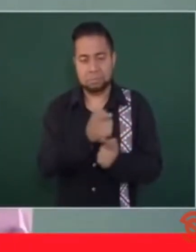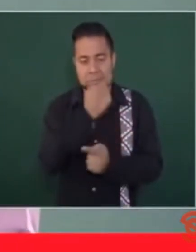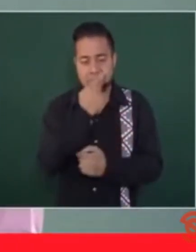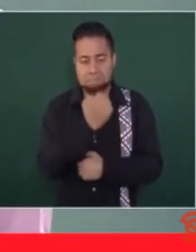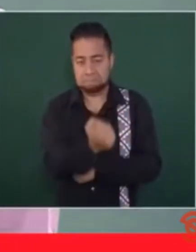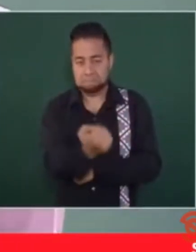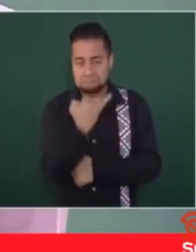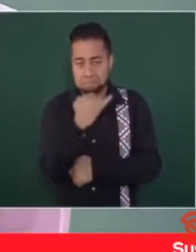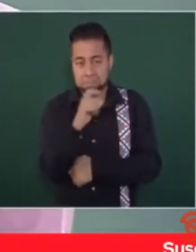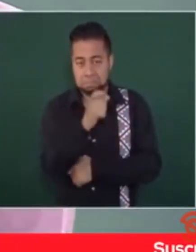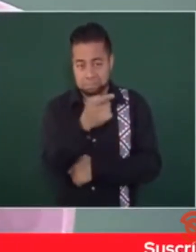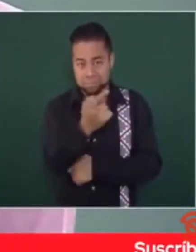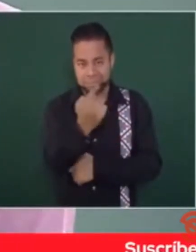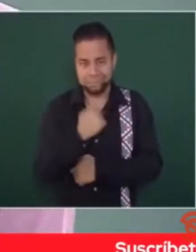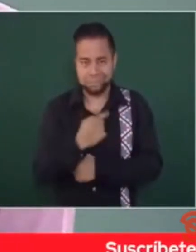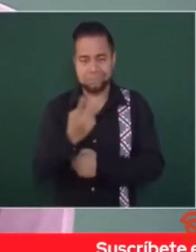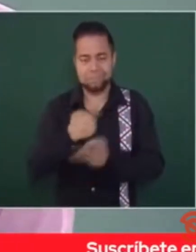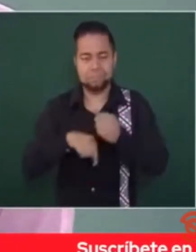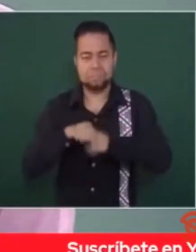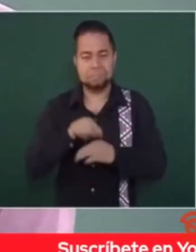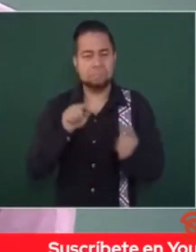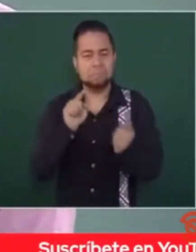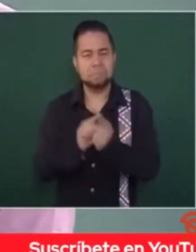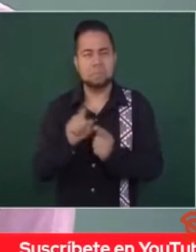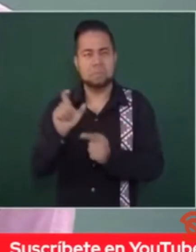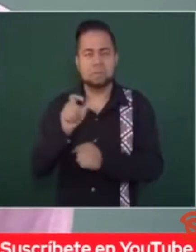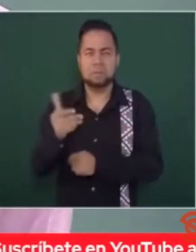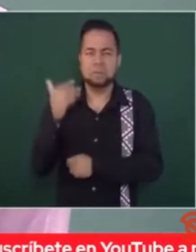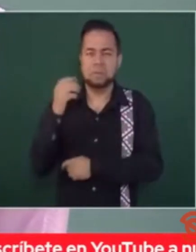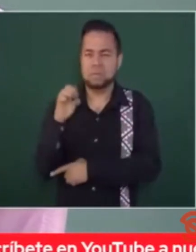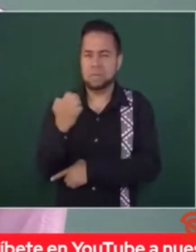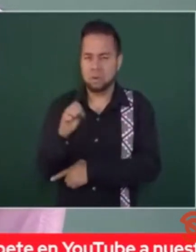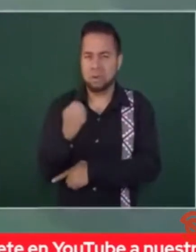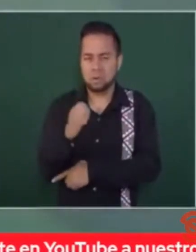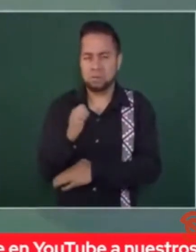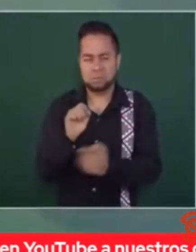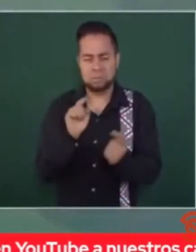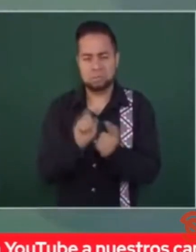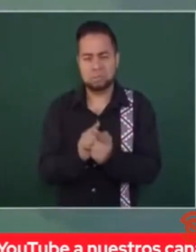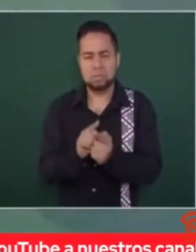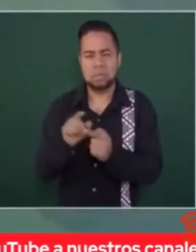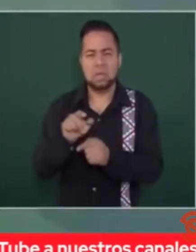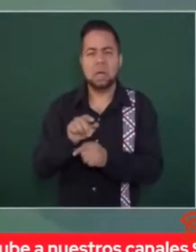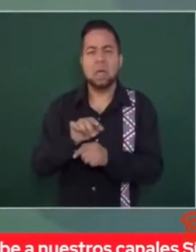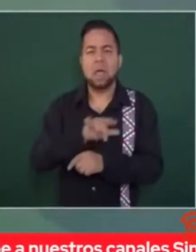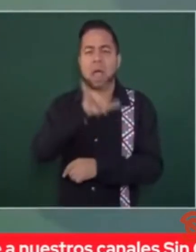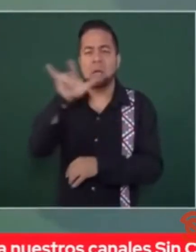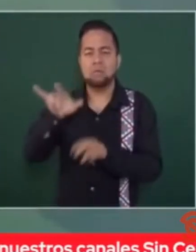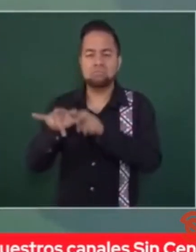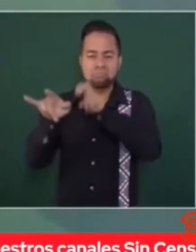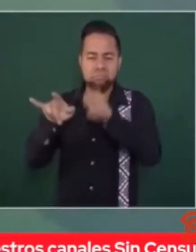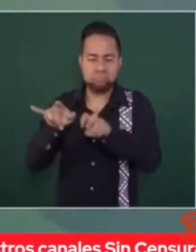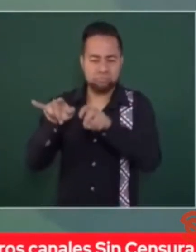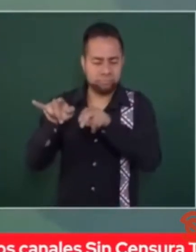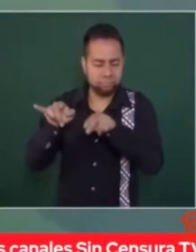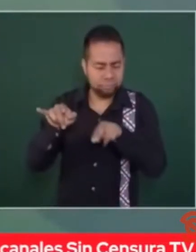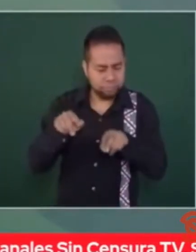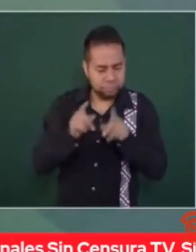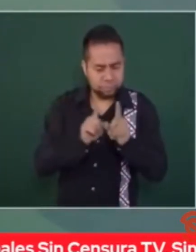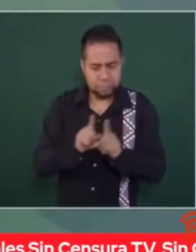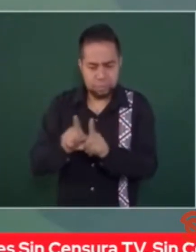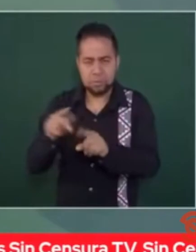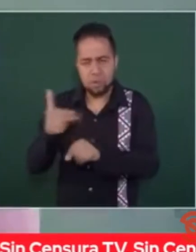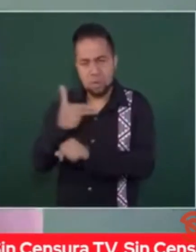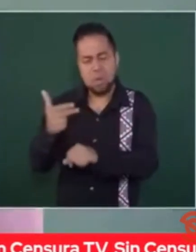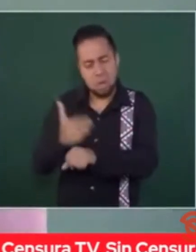Cuando vino, que nos encontramos en enero, bajando al avión, lo acompañé a